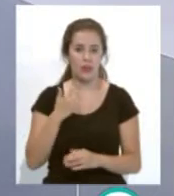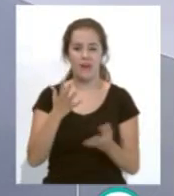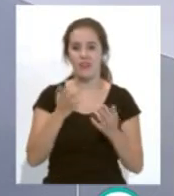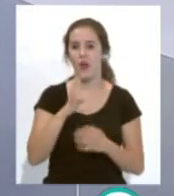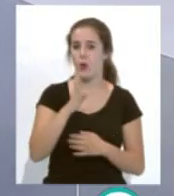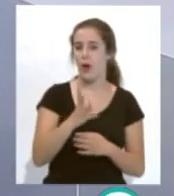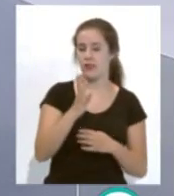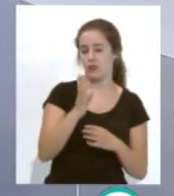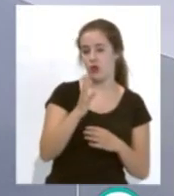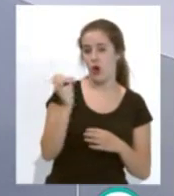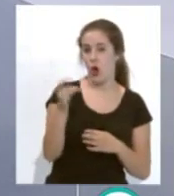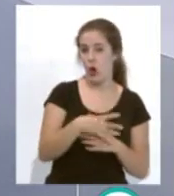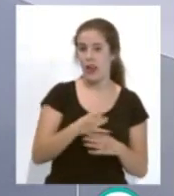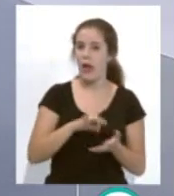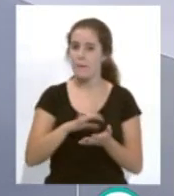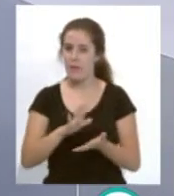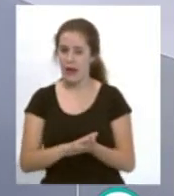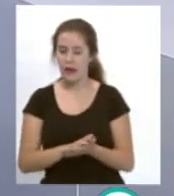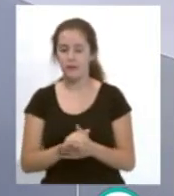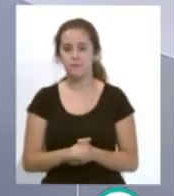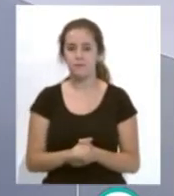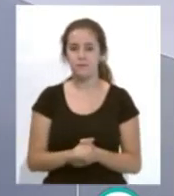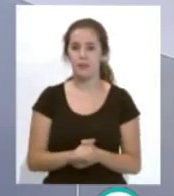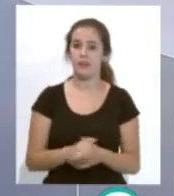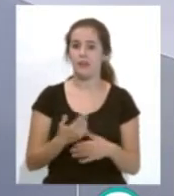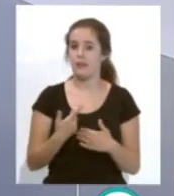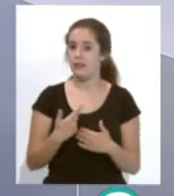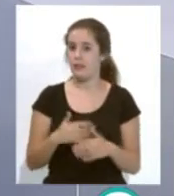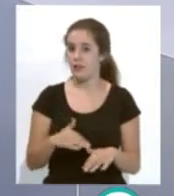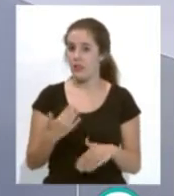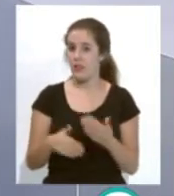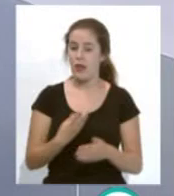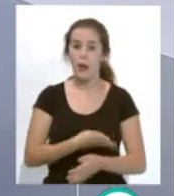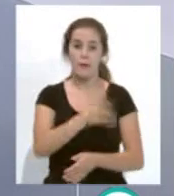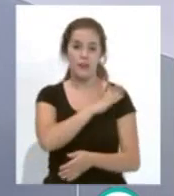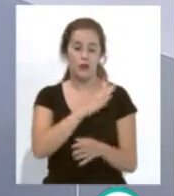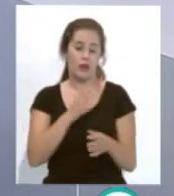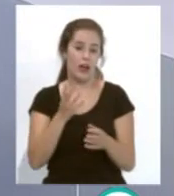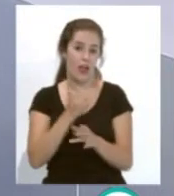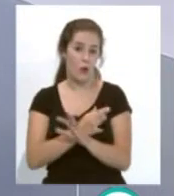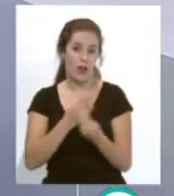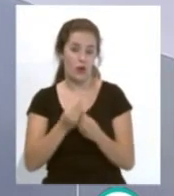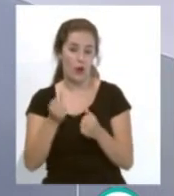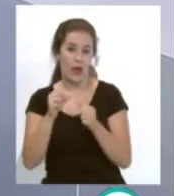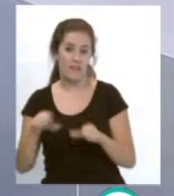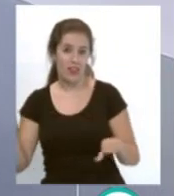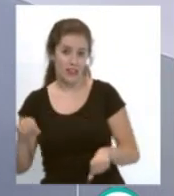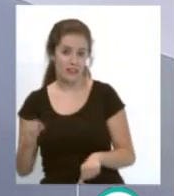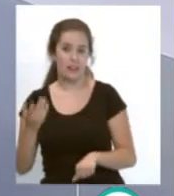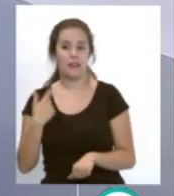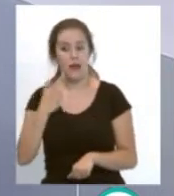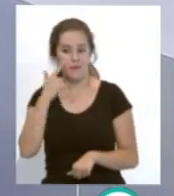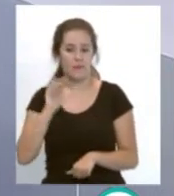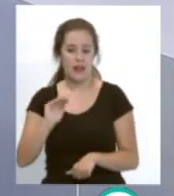goles a dos al Málaga Club de Fútbol y, bueno, el Mallorca que juega con el Albacete, luego definirán a ver quién es